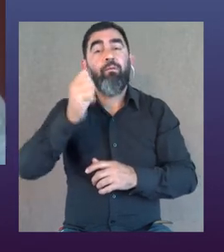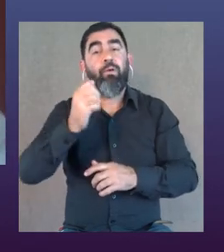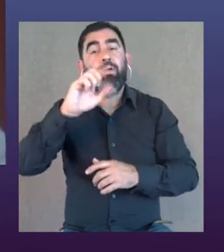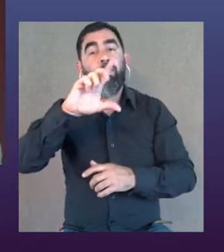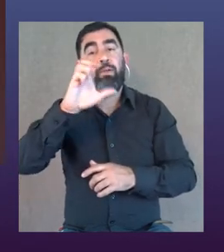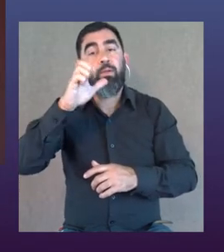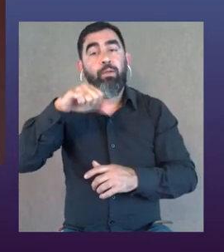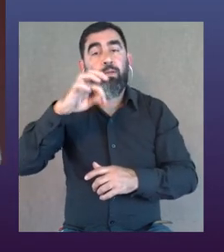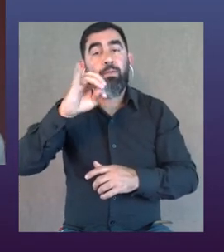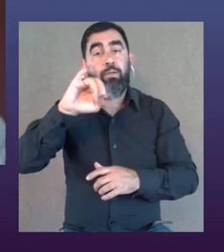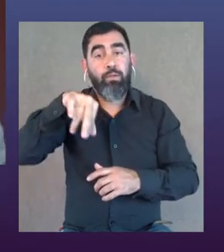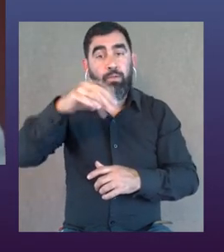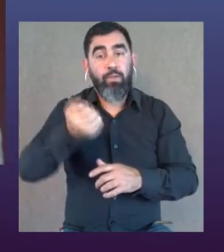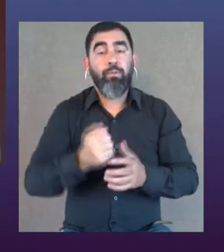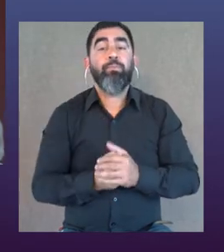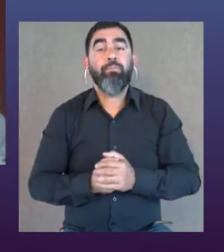¿Valentina?